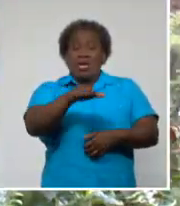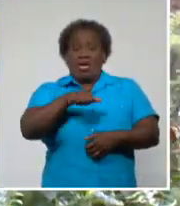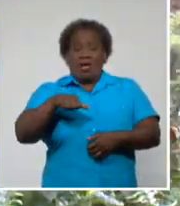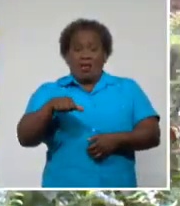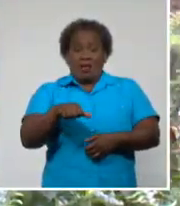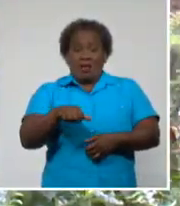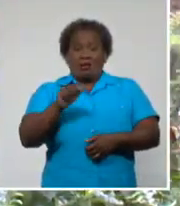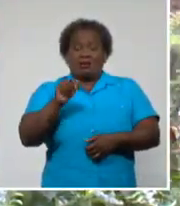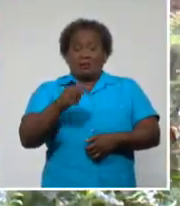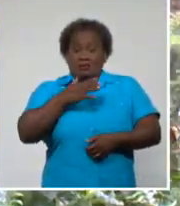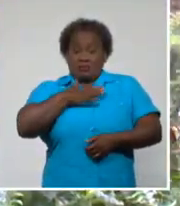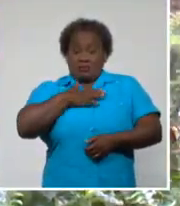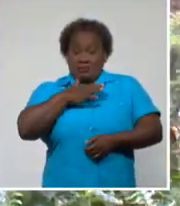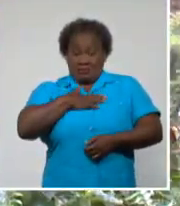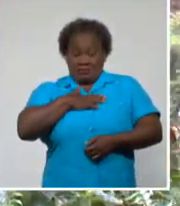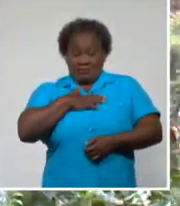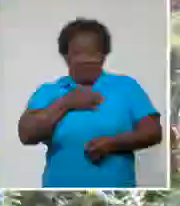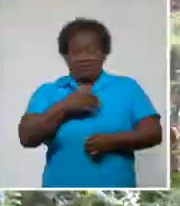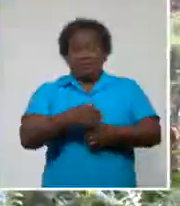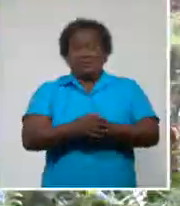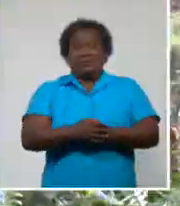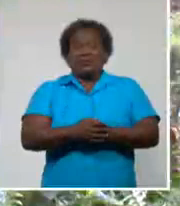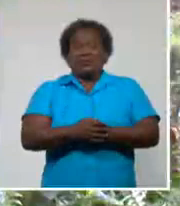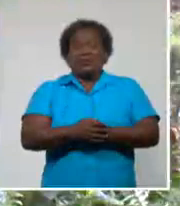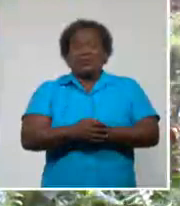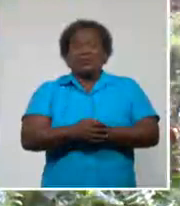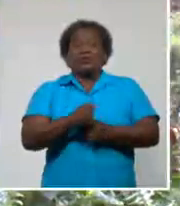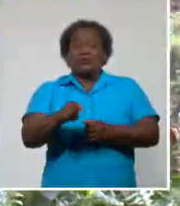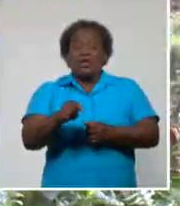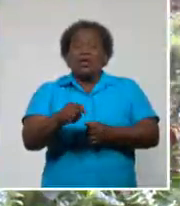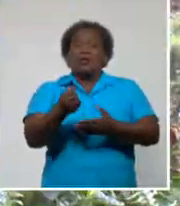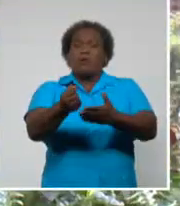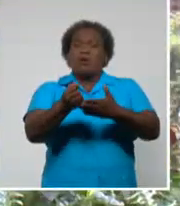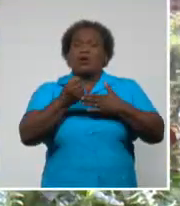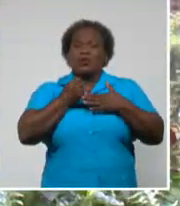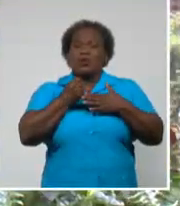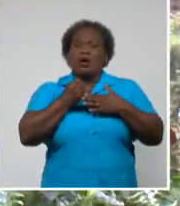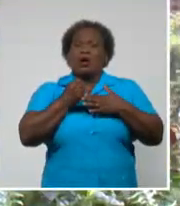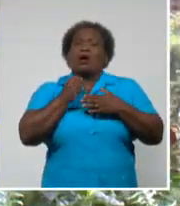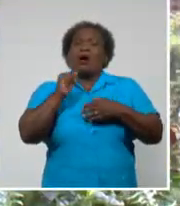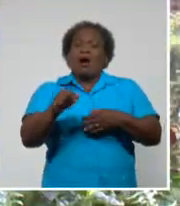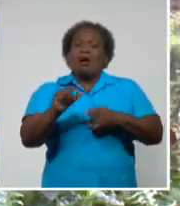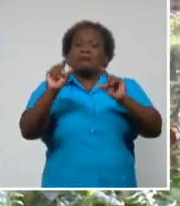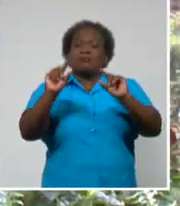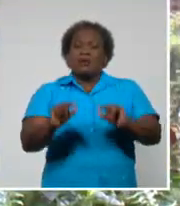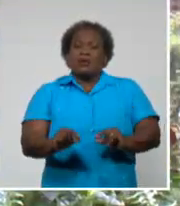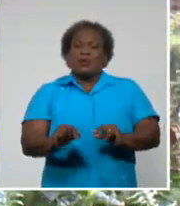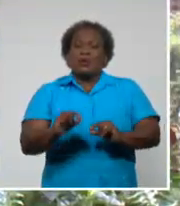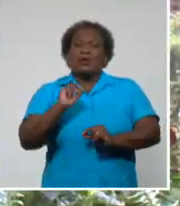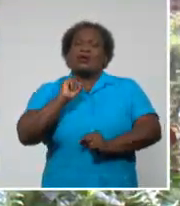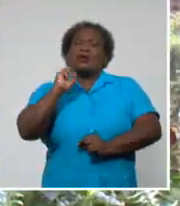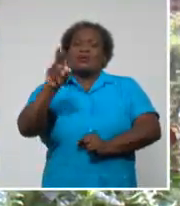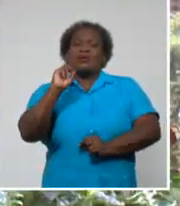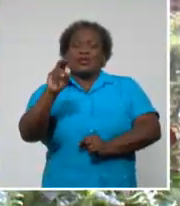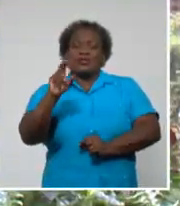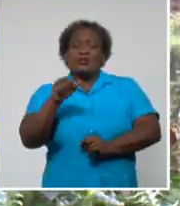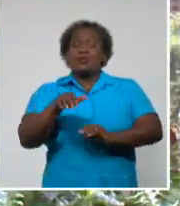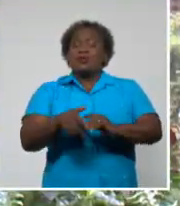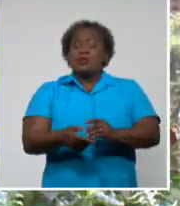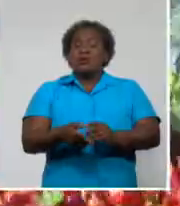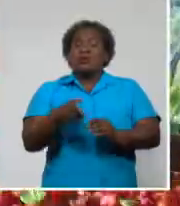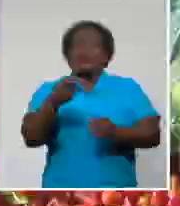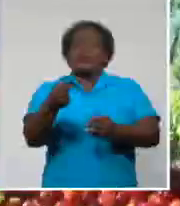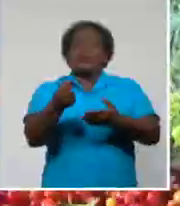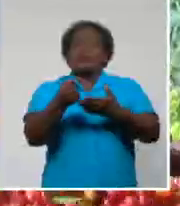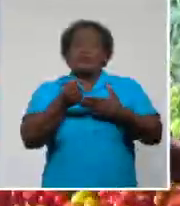principales rubros que además de sustituir importaciones también contribuye al desarrollo de la industria local de nuestro